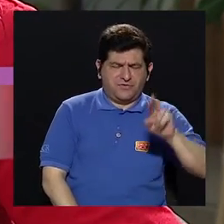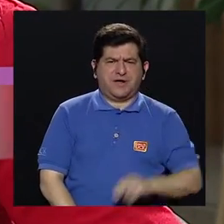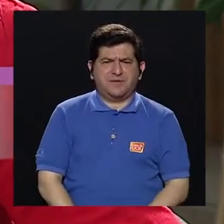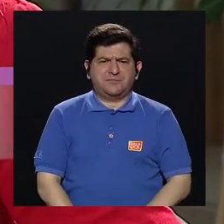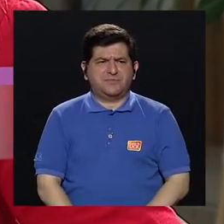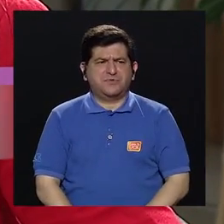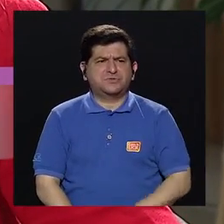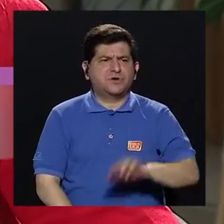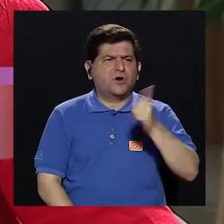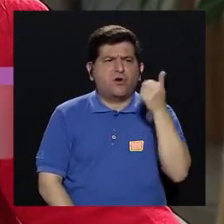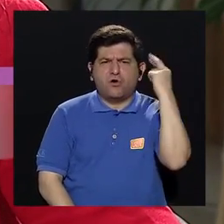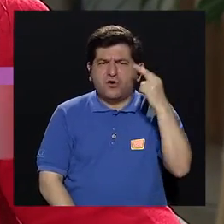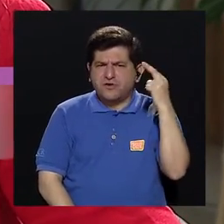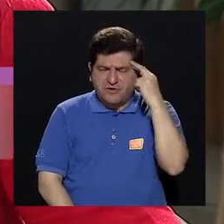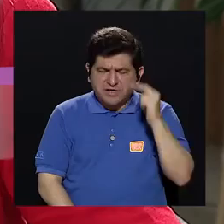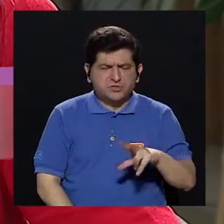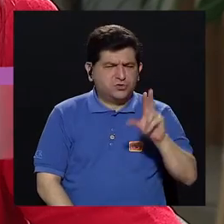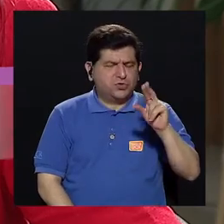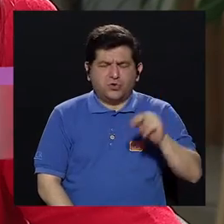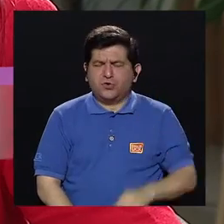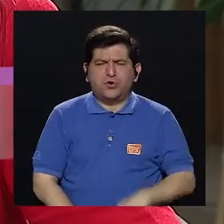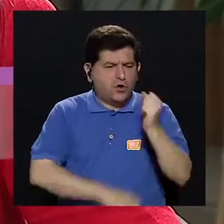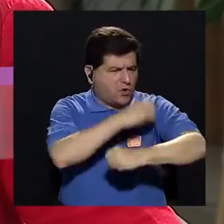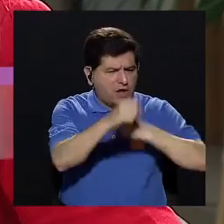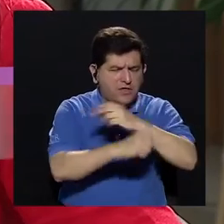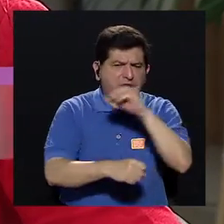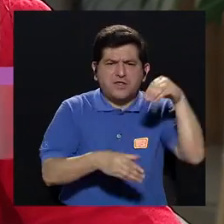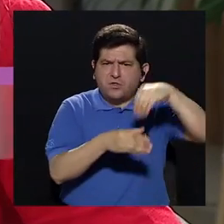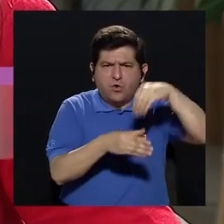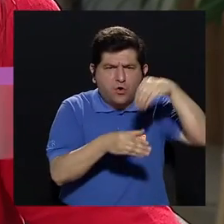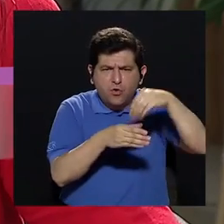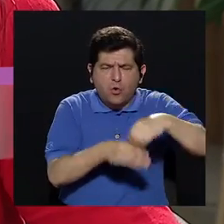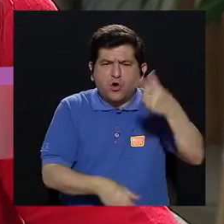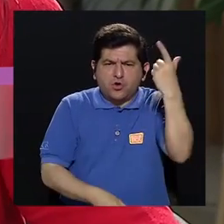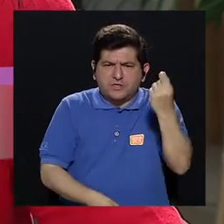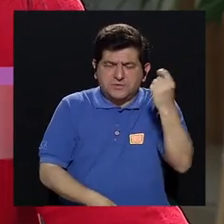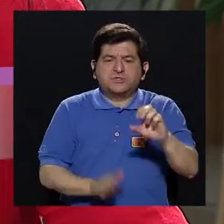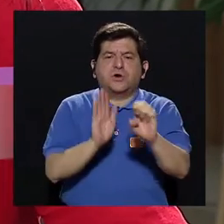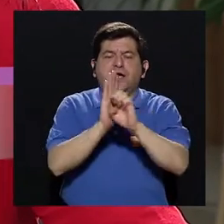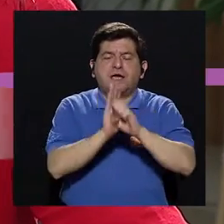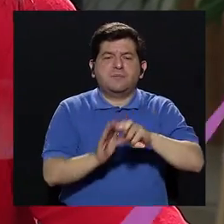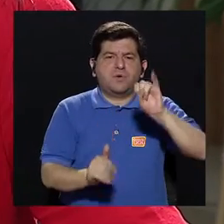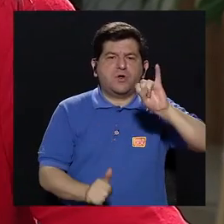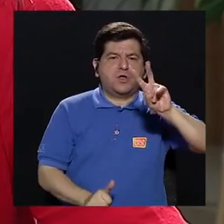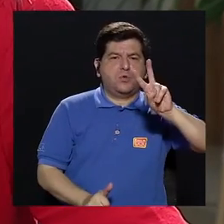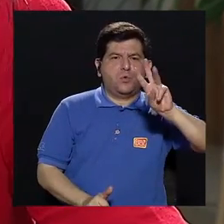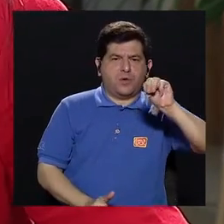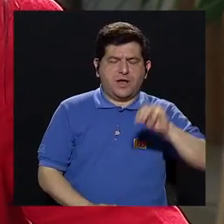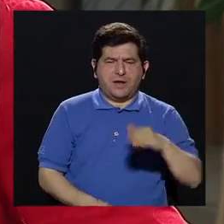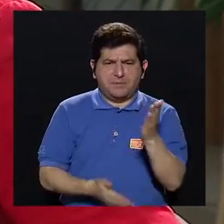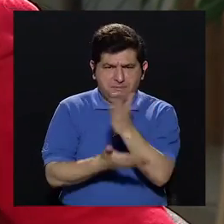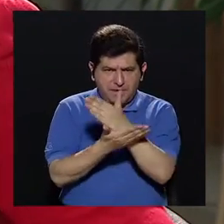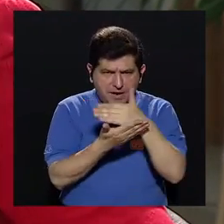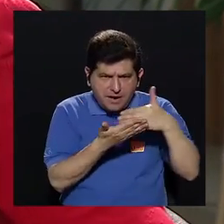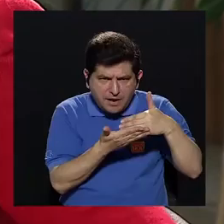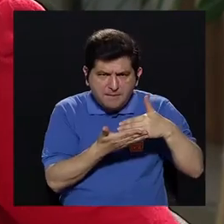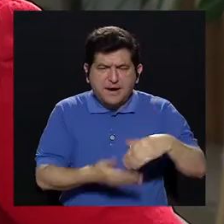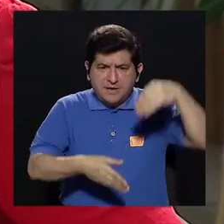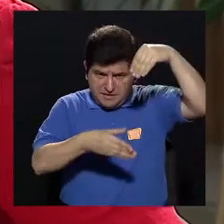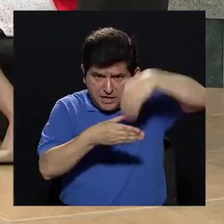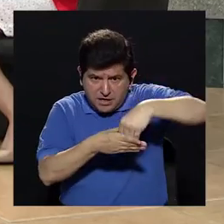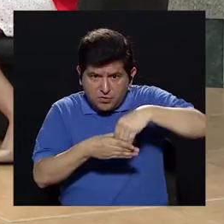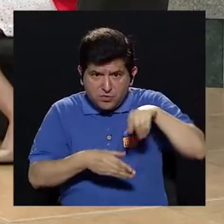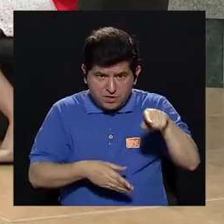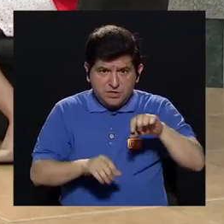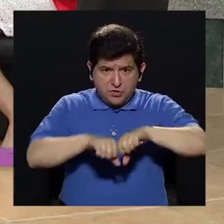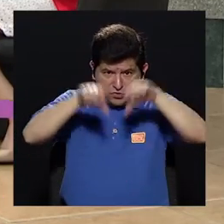razones, que no son edad y cuotas, por ejemplo, la de invalidez, ¿pertenece a alguno de estos regímenes que usted no hace?